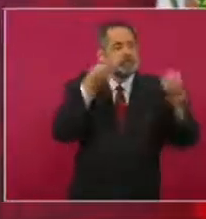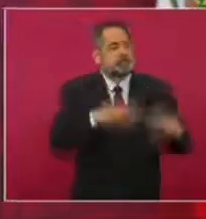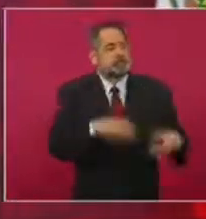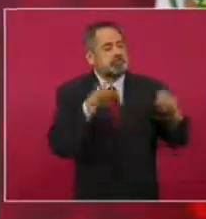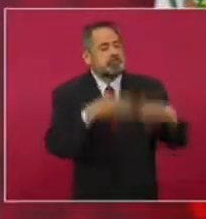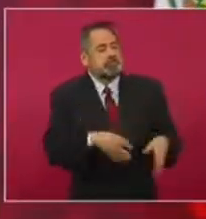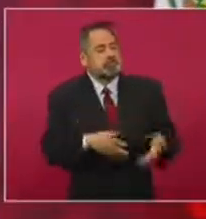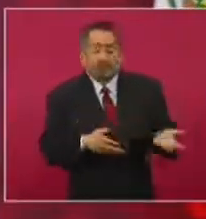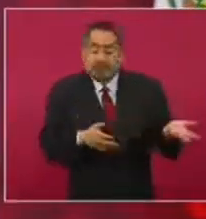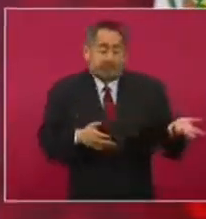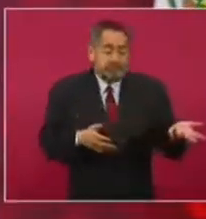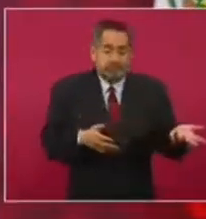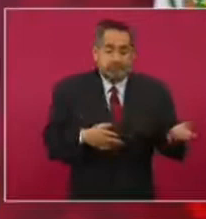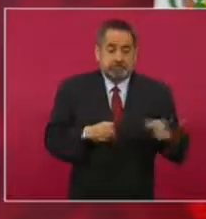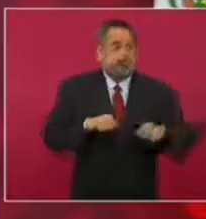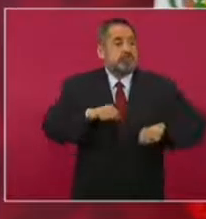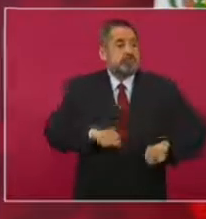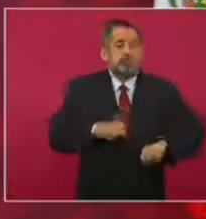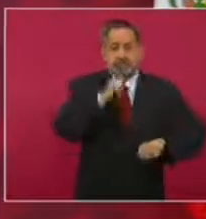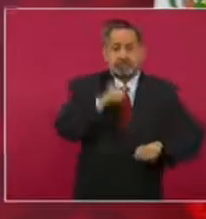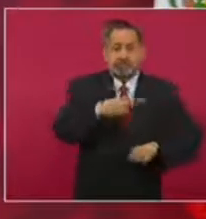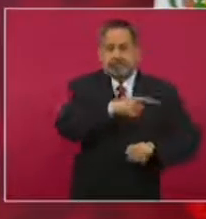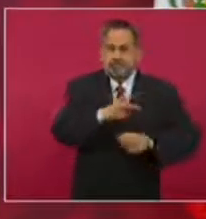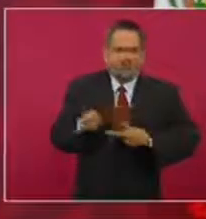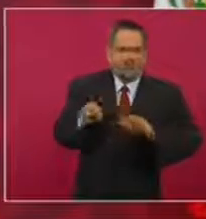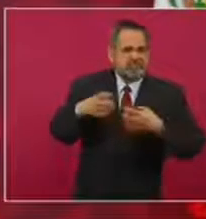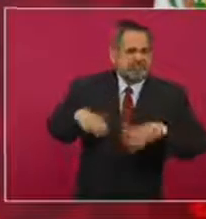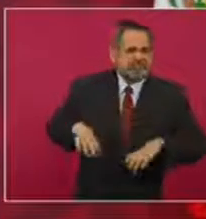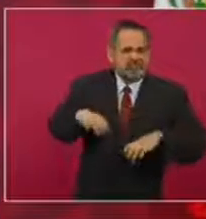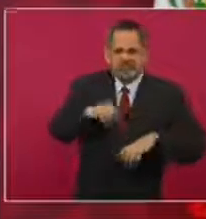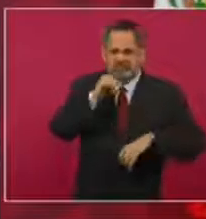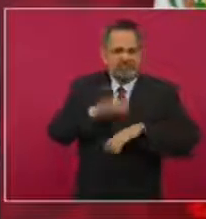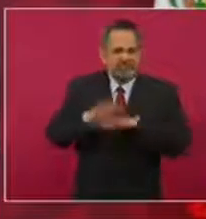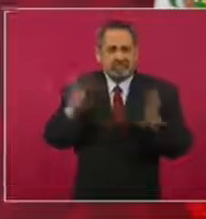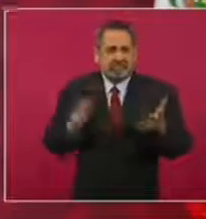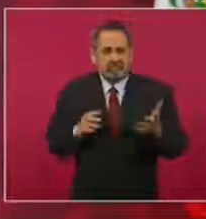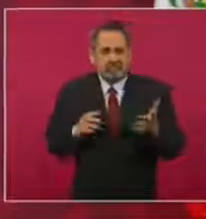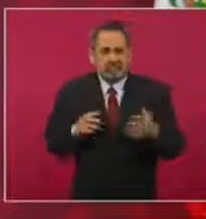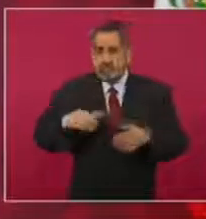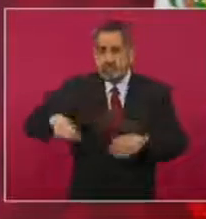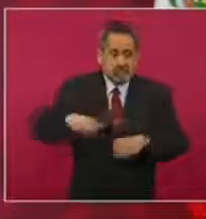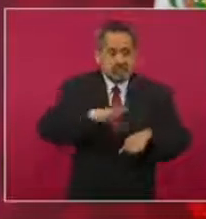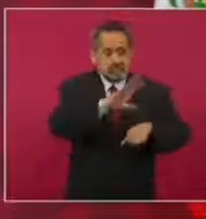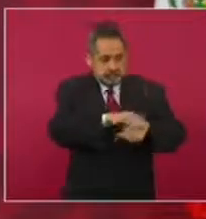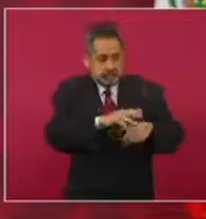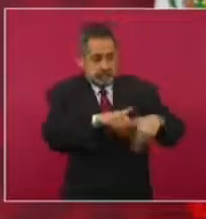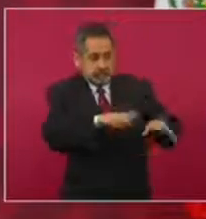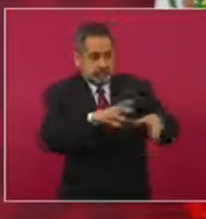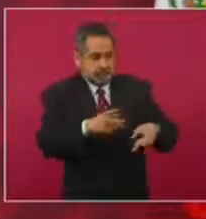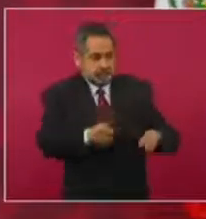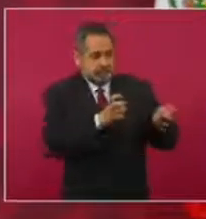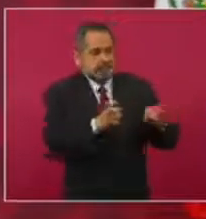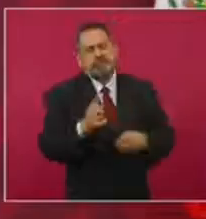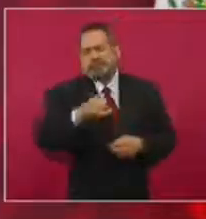ya dejaron de robar o ya no se les permite robar.